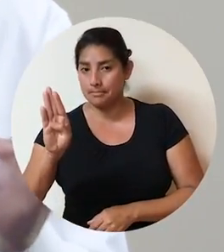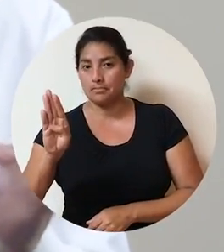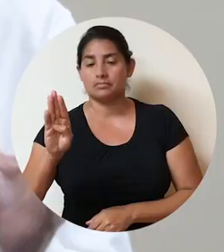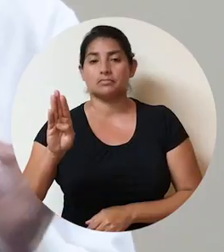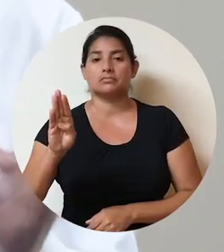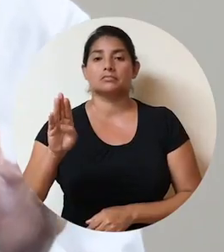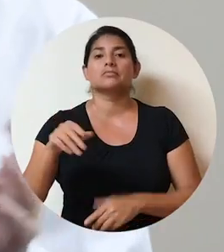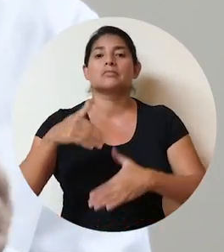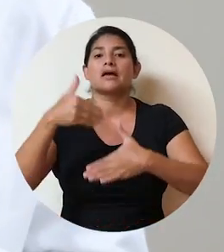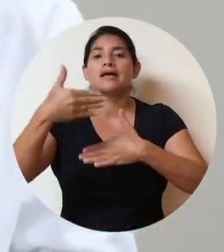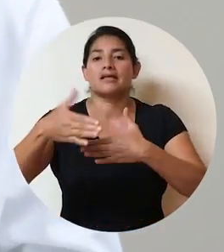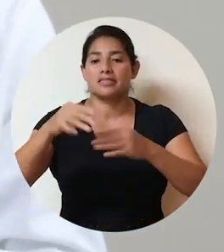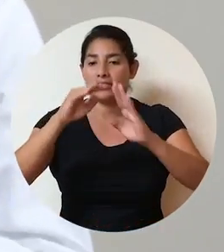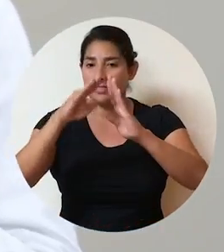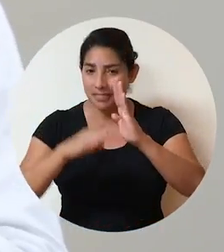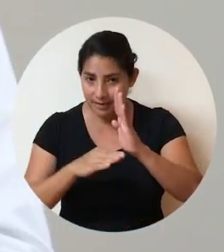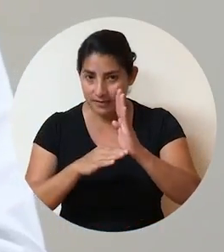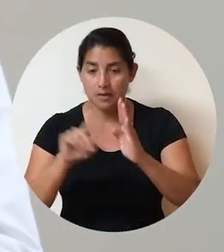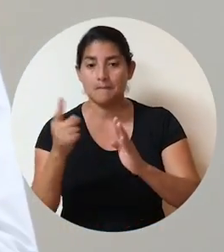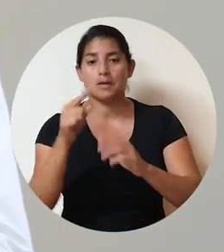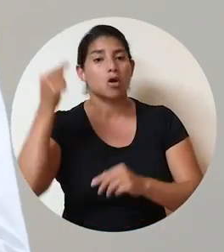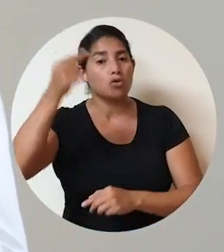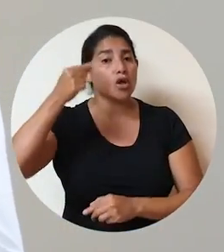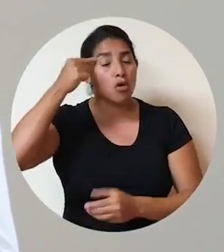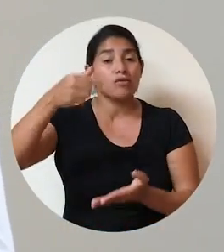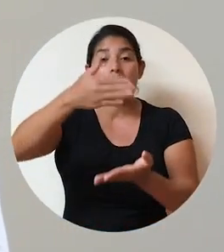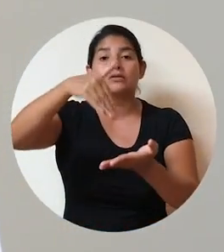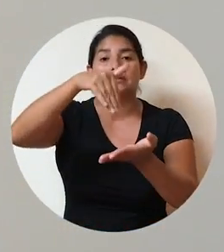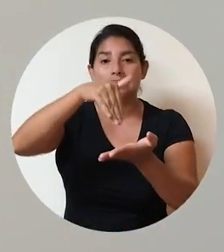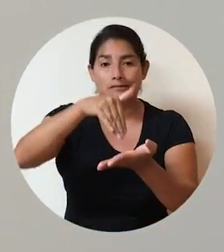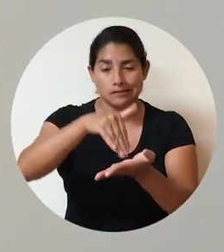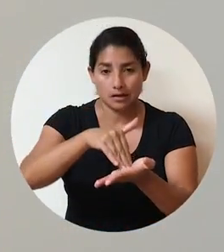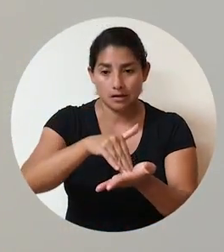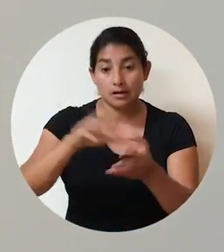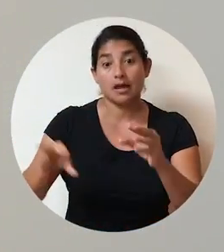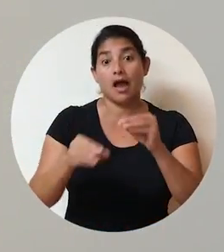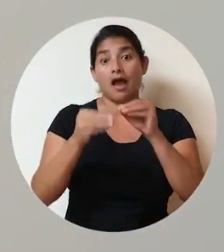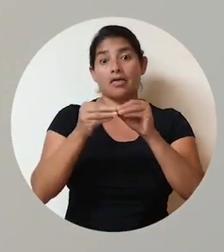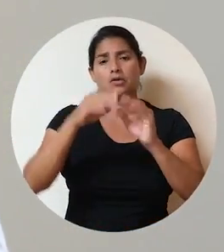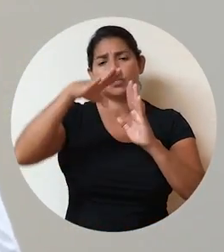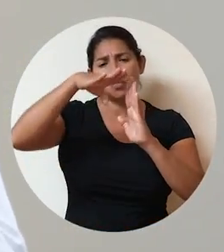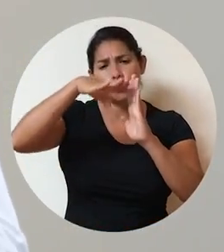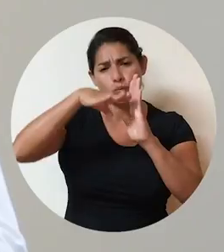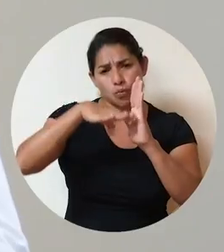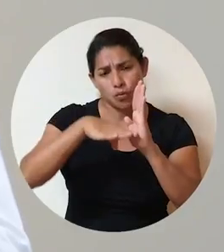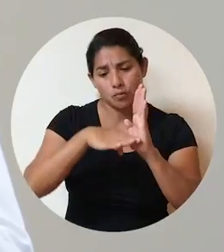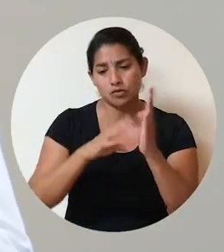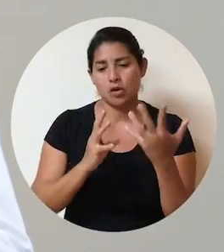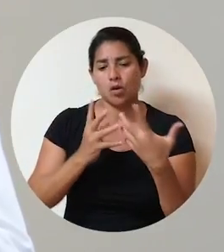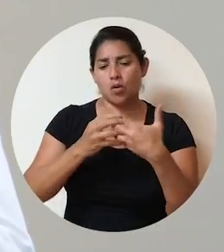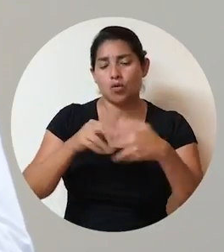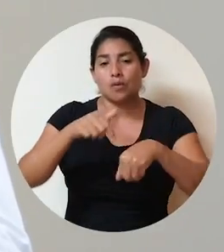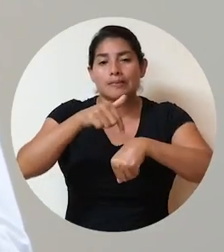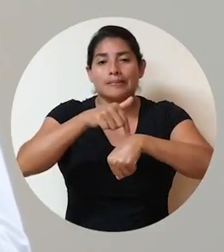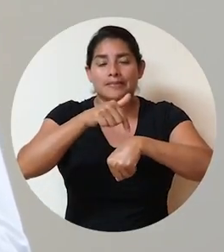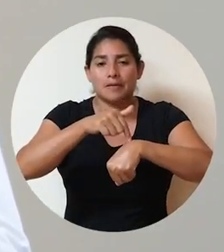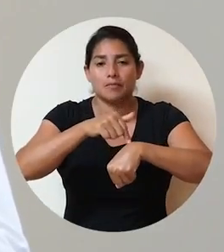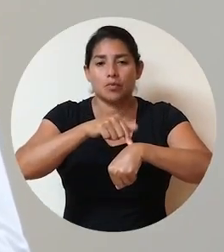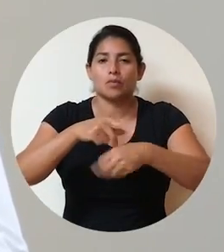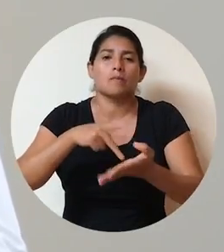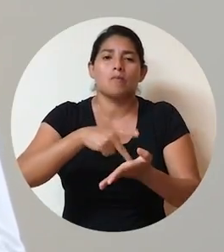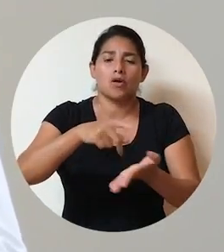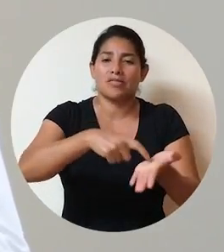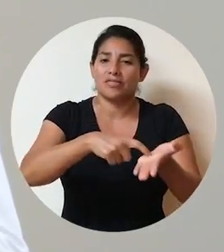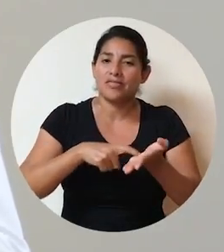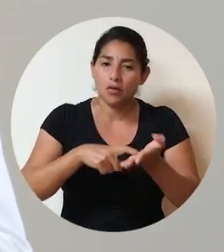del PIB en el déficit primario del gobierno central y una disminución a corto